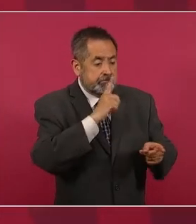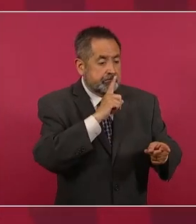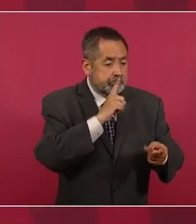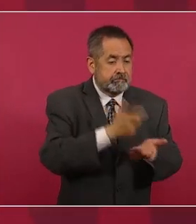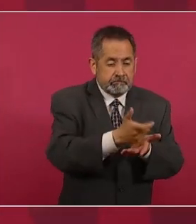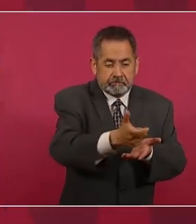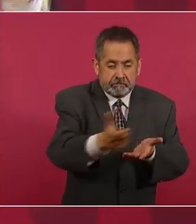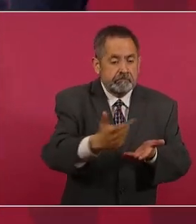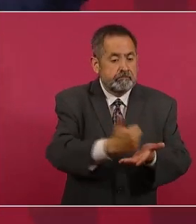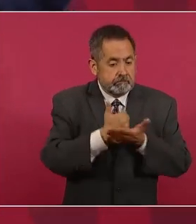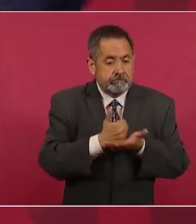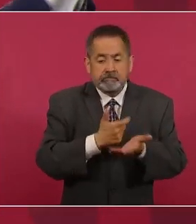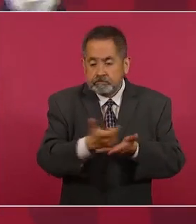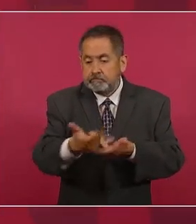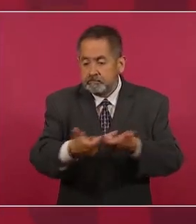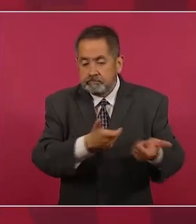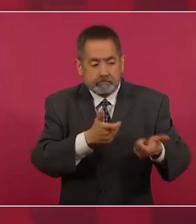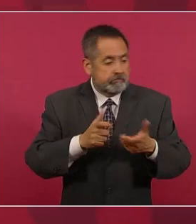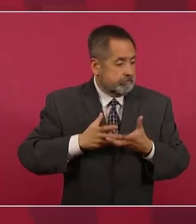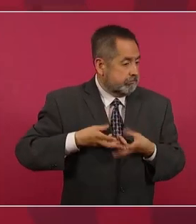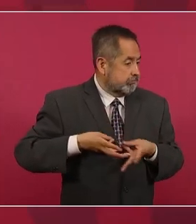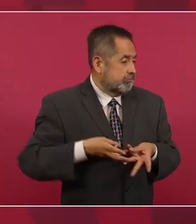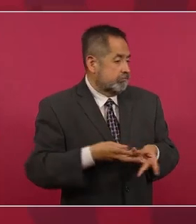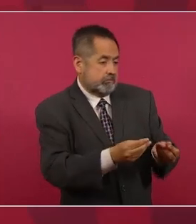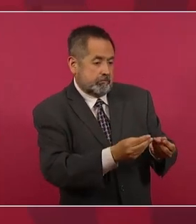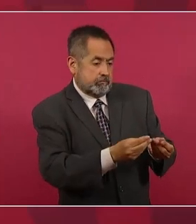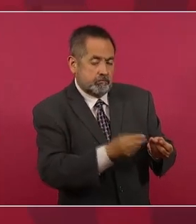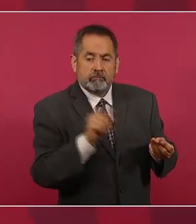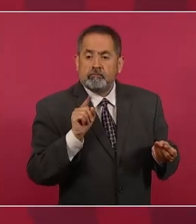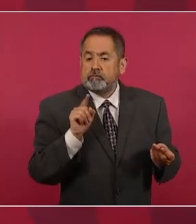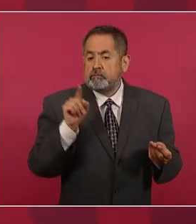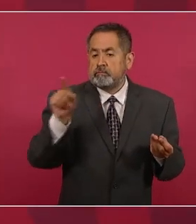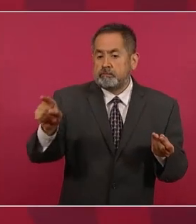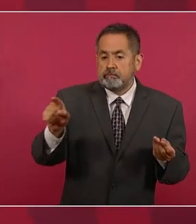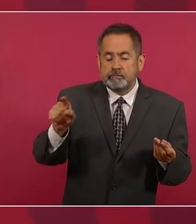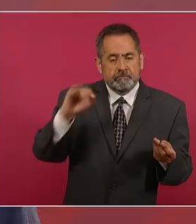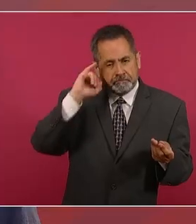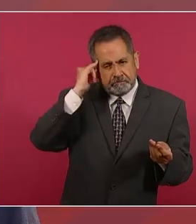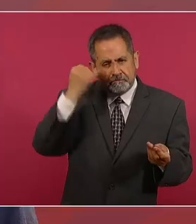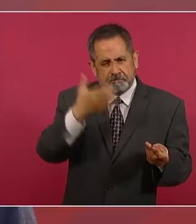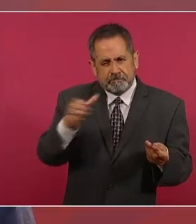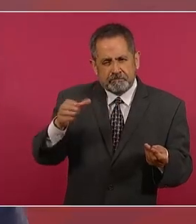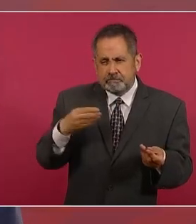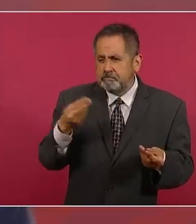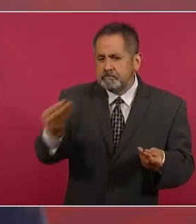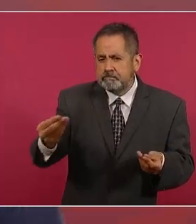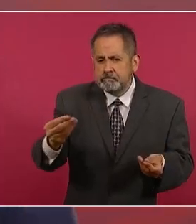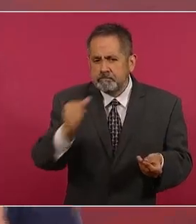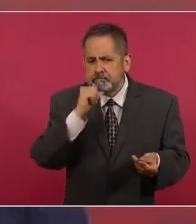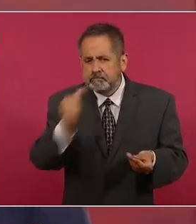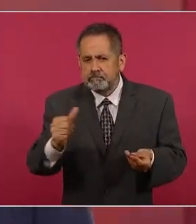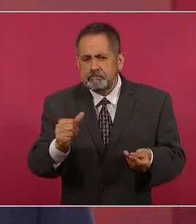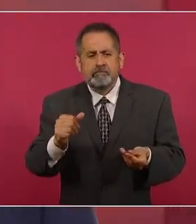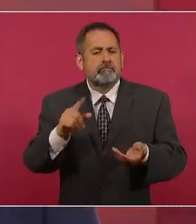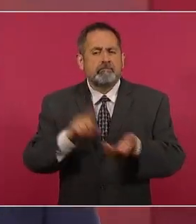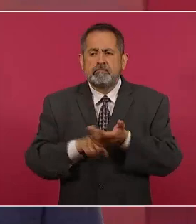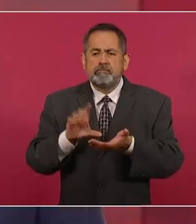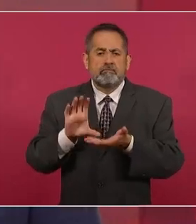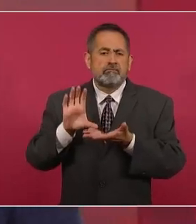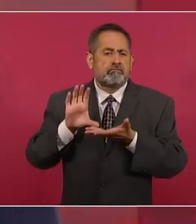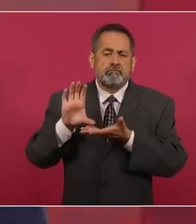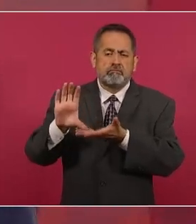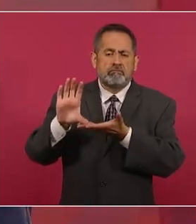y ¿qué le llegaba al campesino? ¿Qué le llegaba del presupuesto